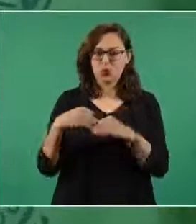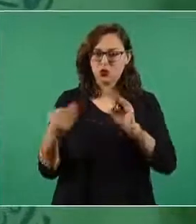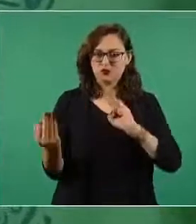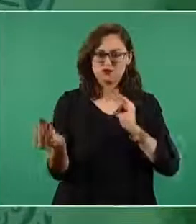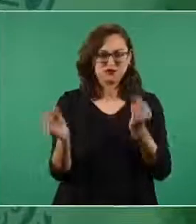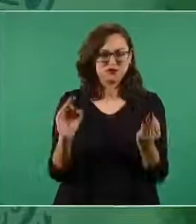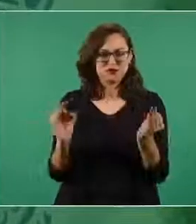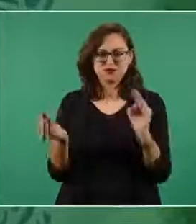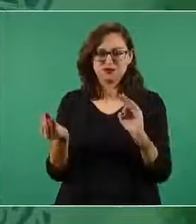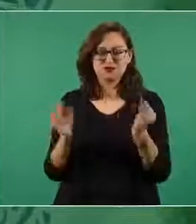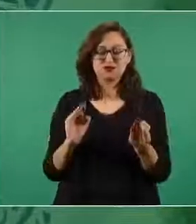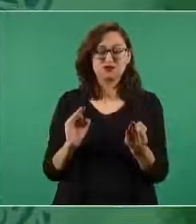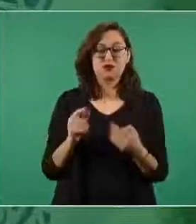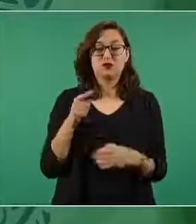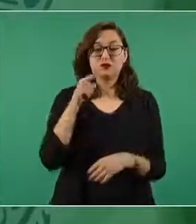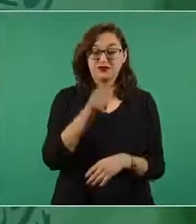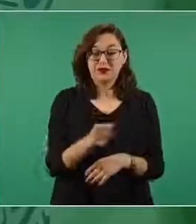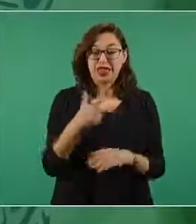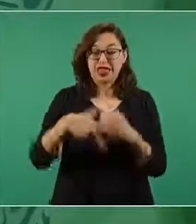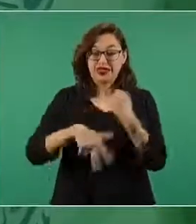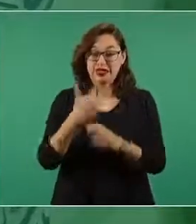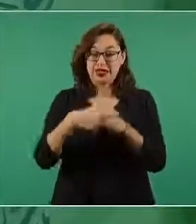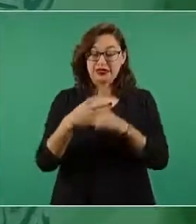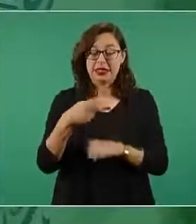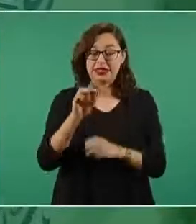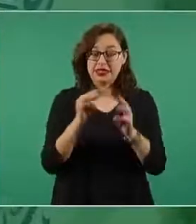estos 13 kilómetros ya los estamos haciendo